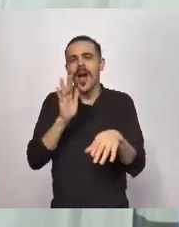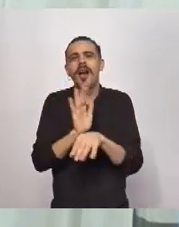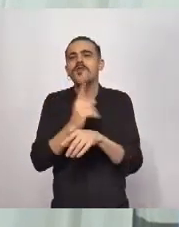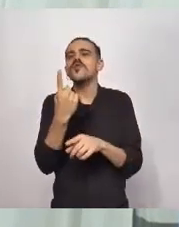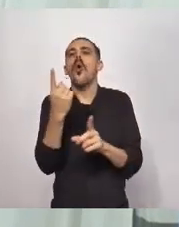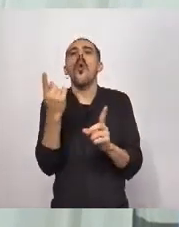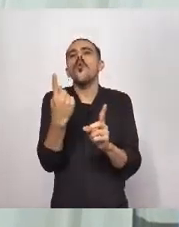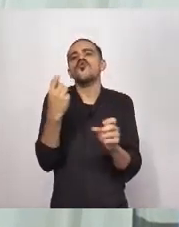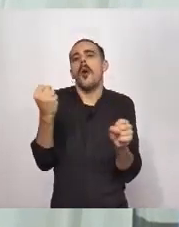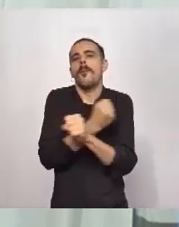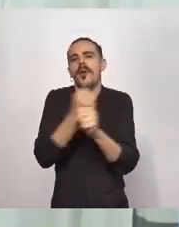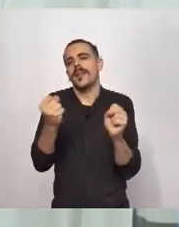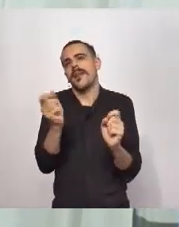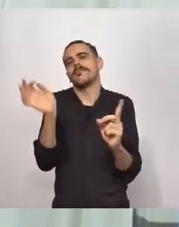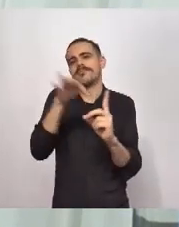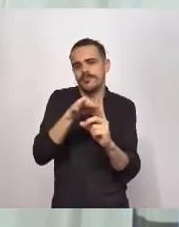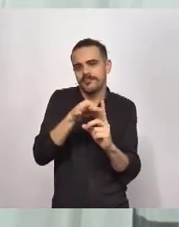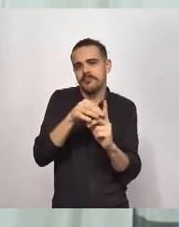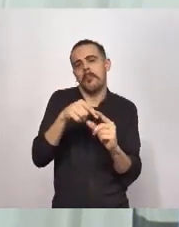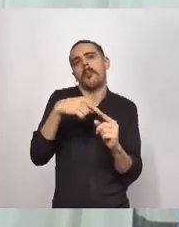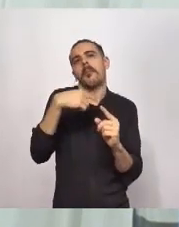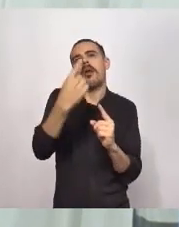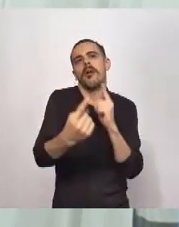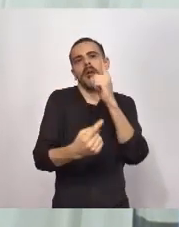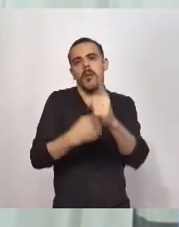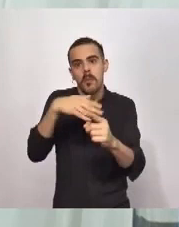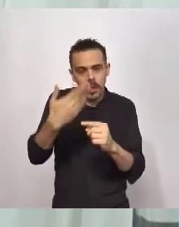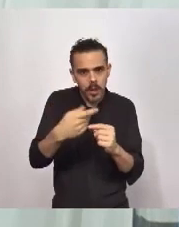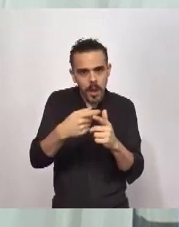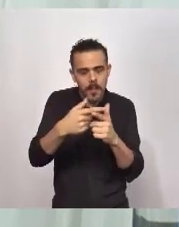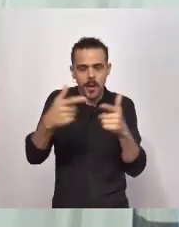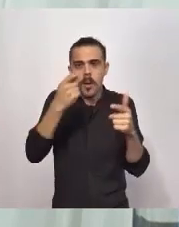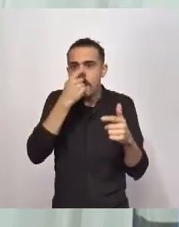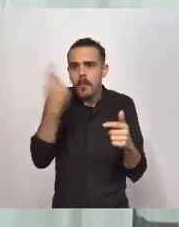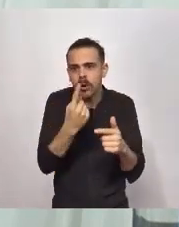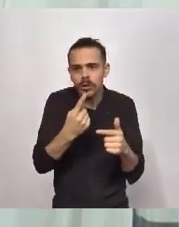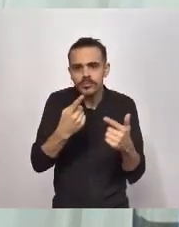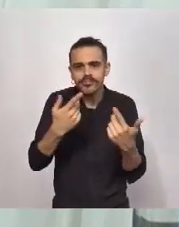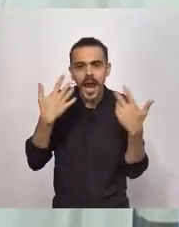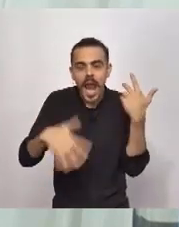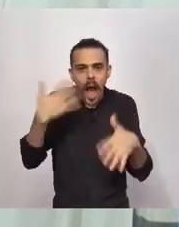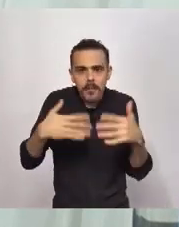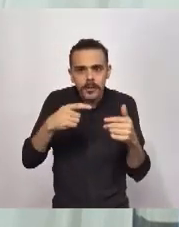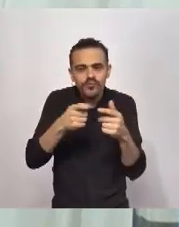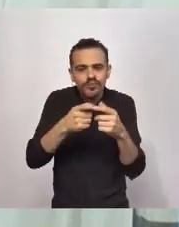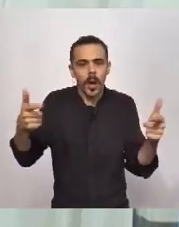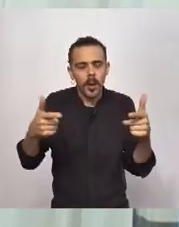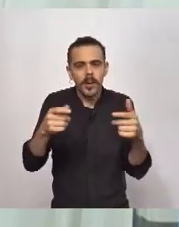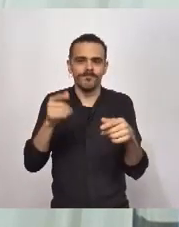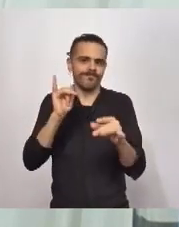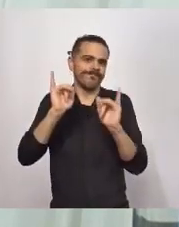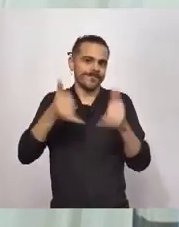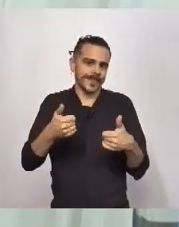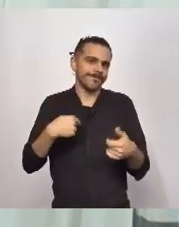actualizando los casos confirmados empieza a avanzar, sin dudas va a haber una estrategia